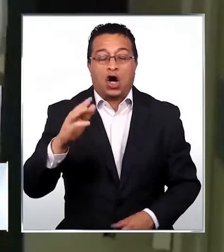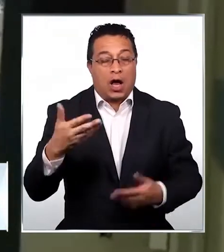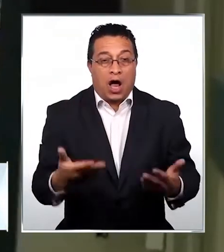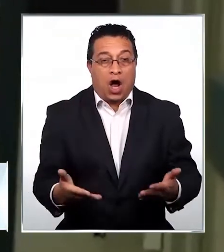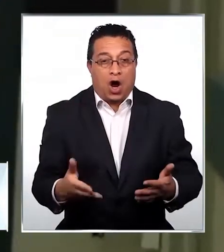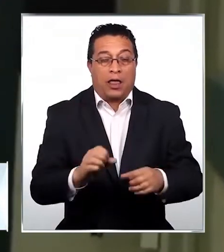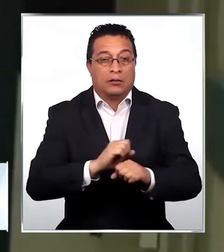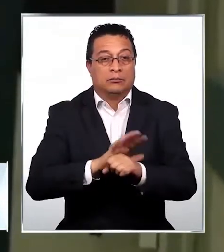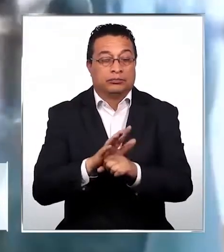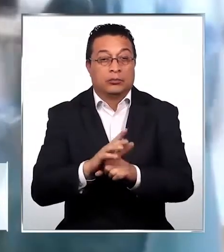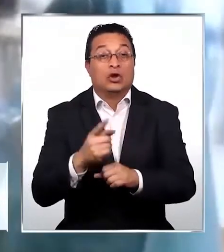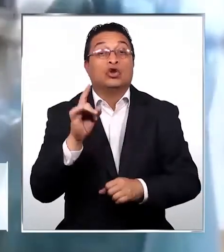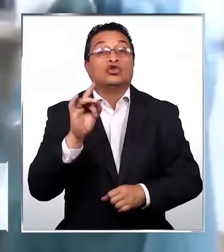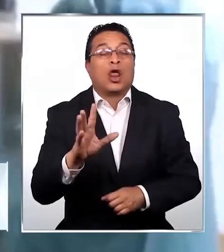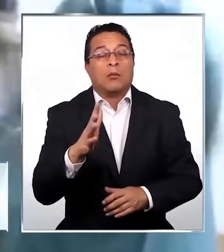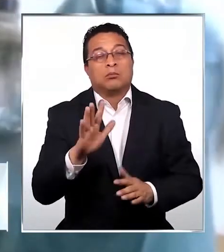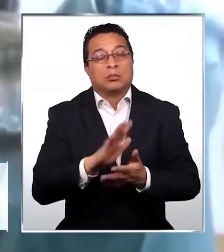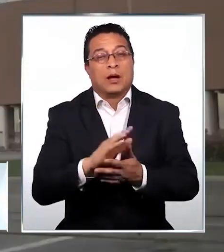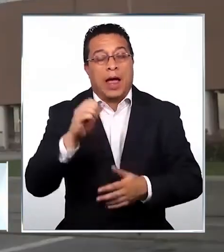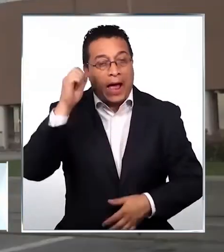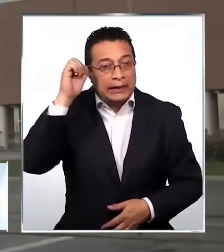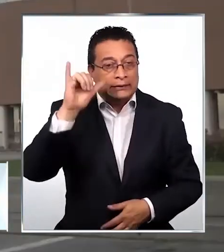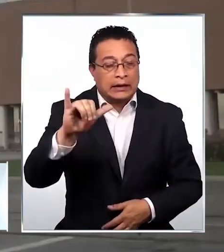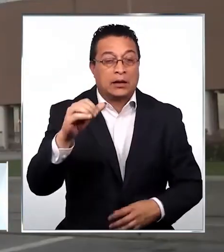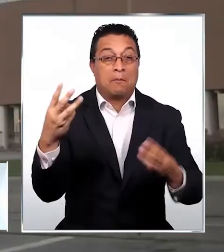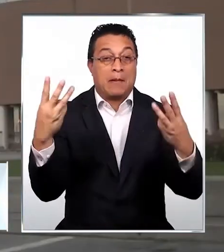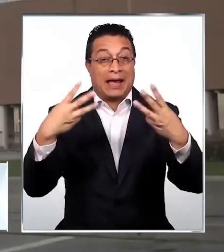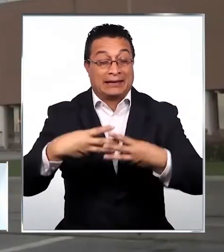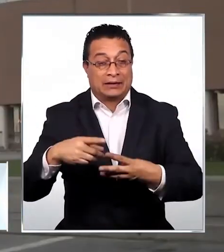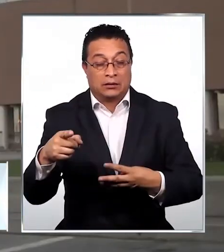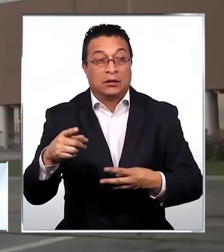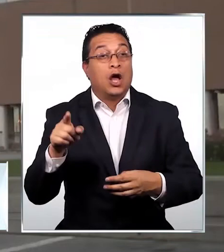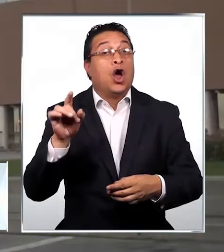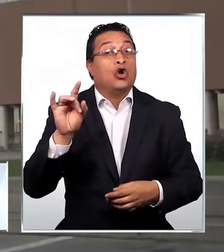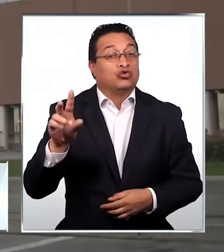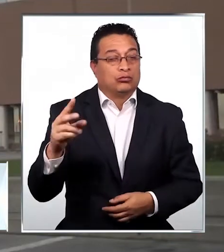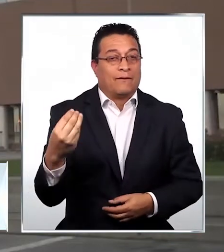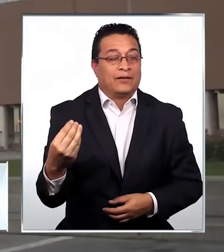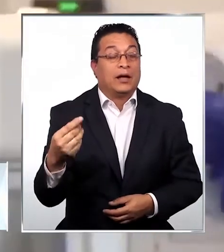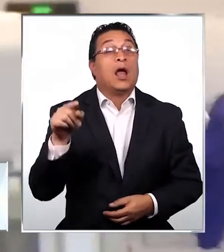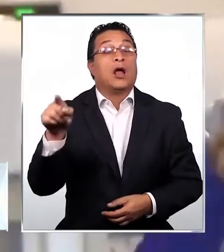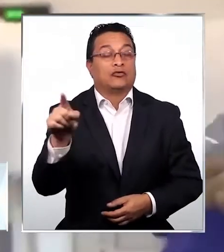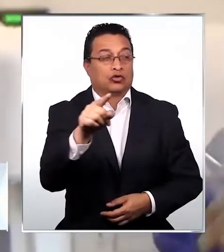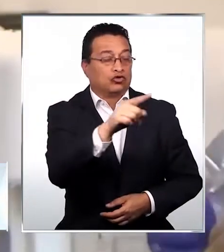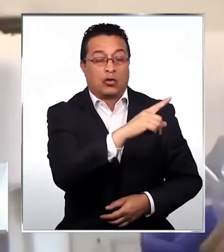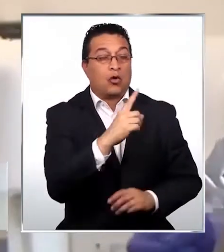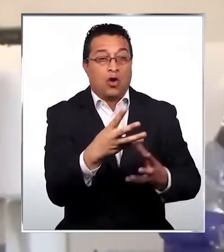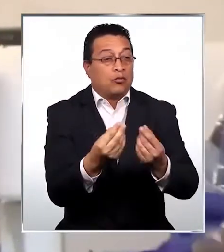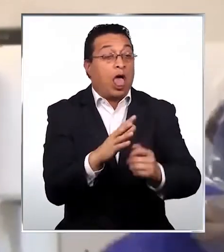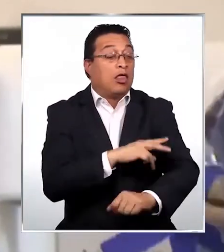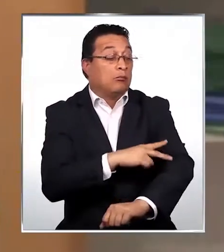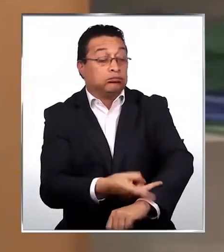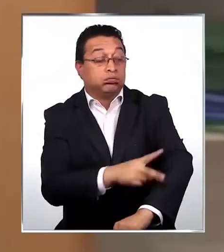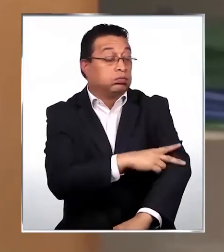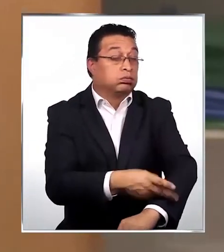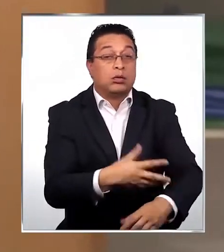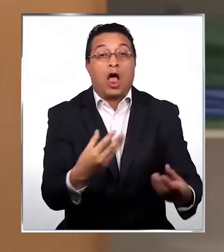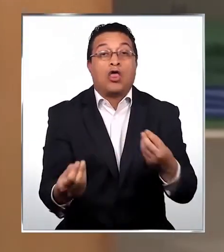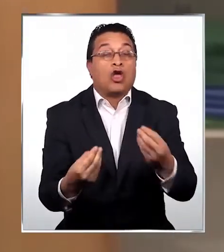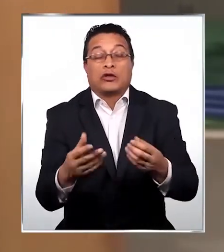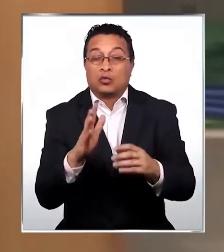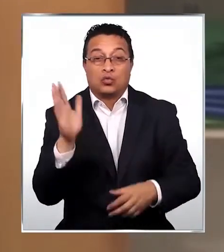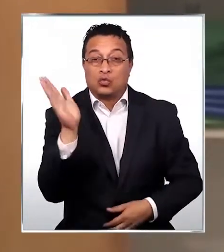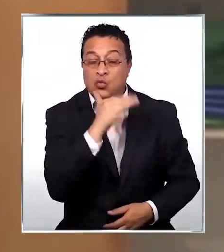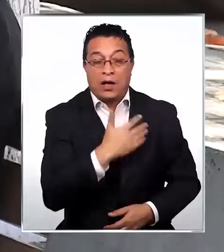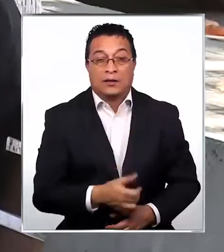momento de la pandemia, salvo zonas como Aysén y Magallanes. Ya no hay lugares donde derivar a los pacientes críticos para intentar salvar